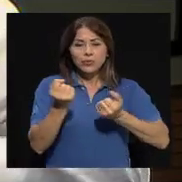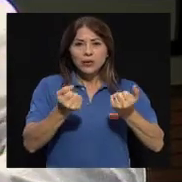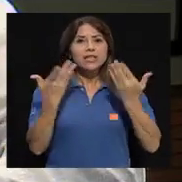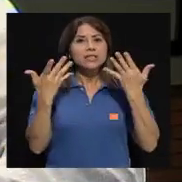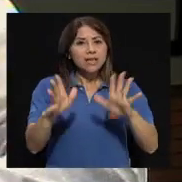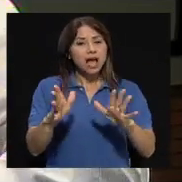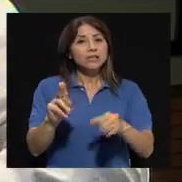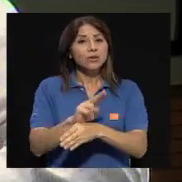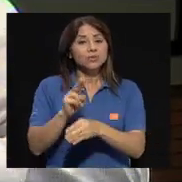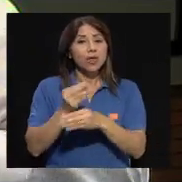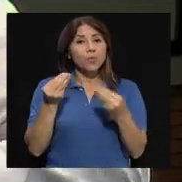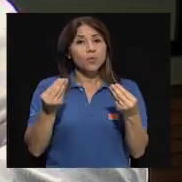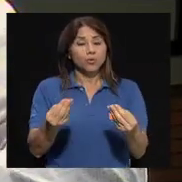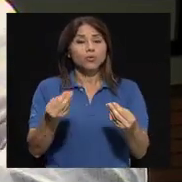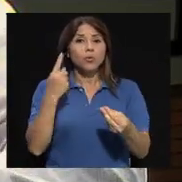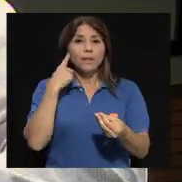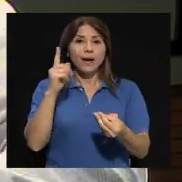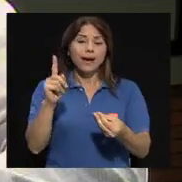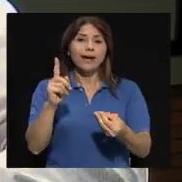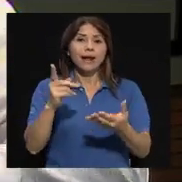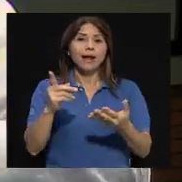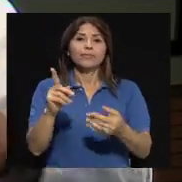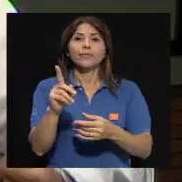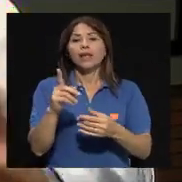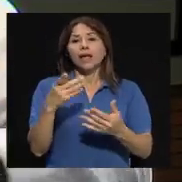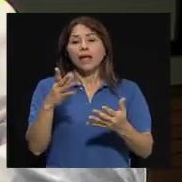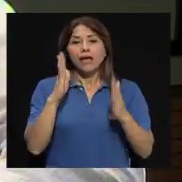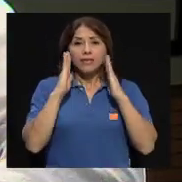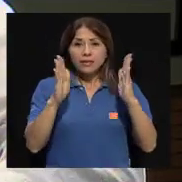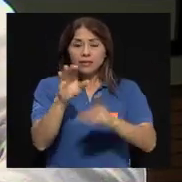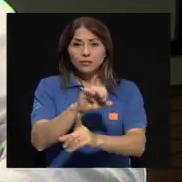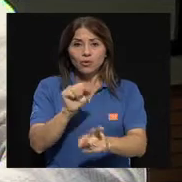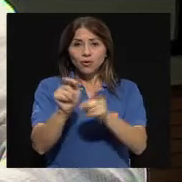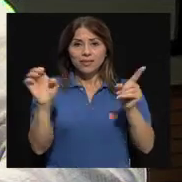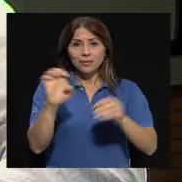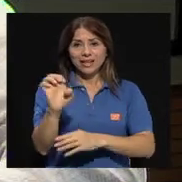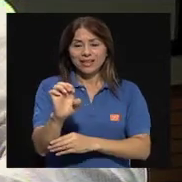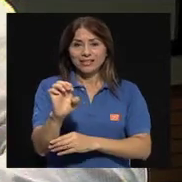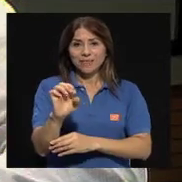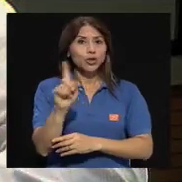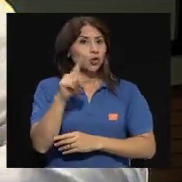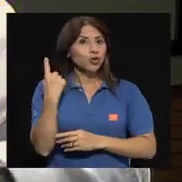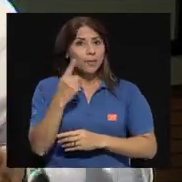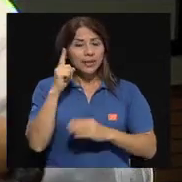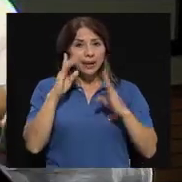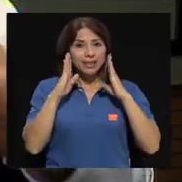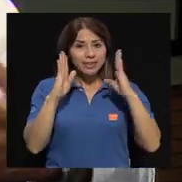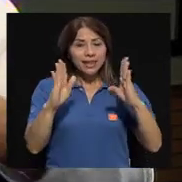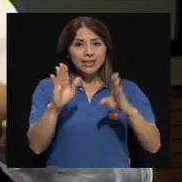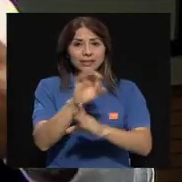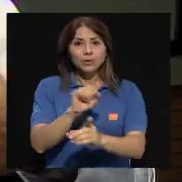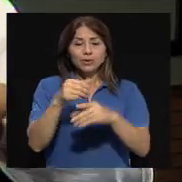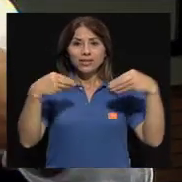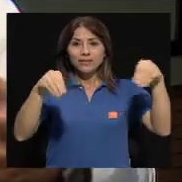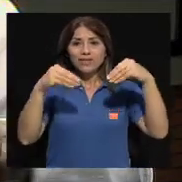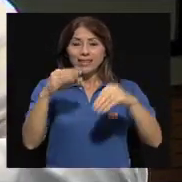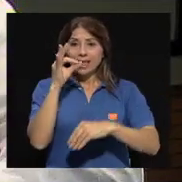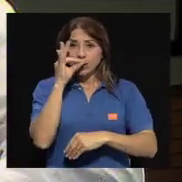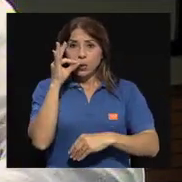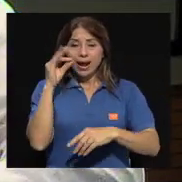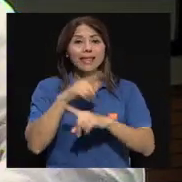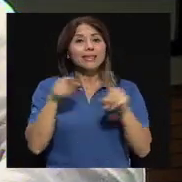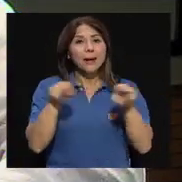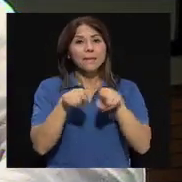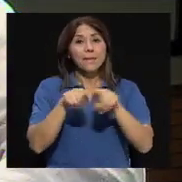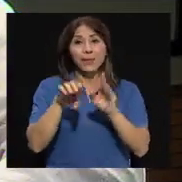por los narcotráficos, sino por rescate acuático, ¿verdad? Como pasó con el naufragio que hubo, de alguna manera, las fuerzas vivas,